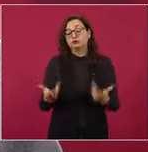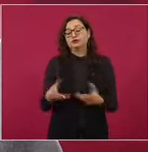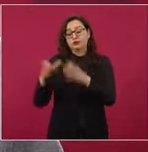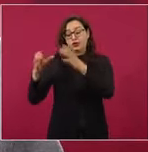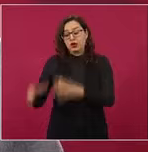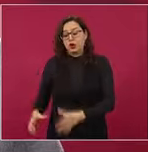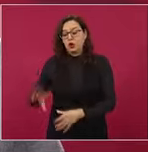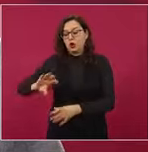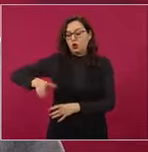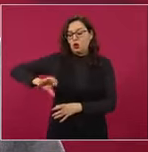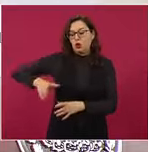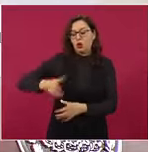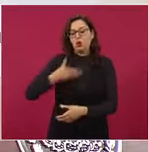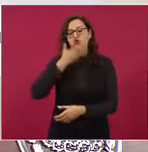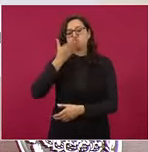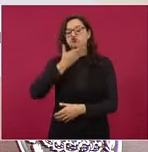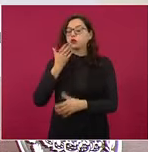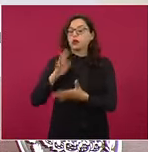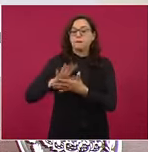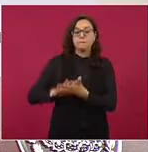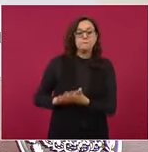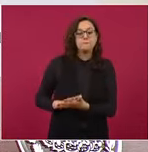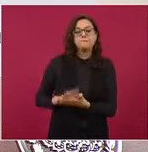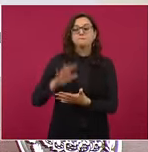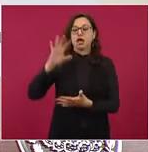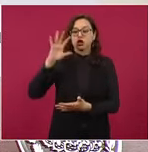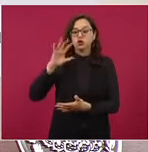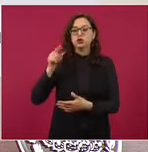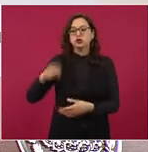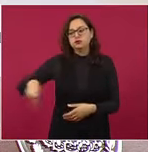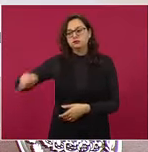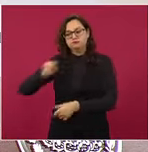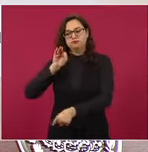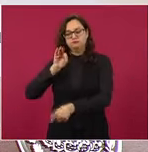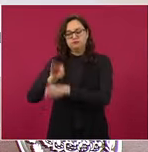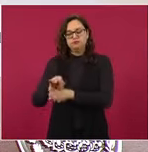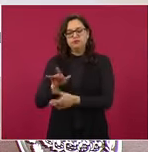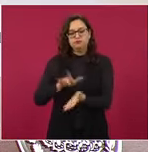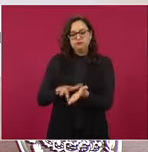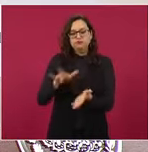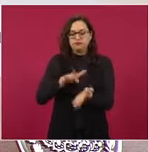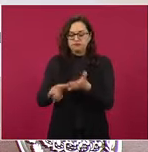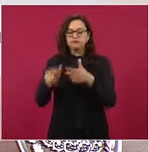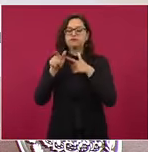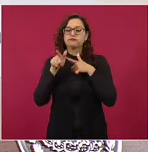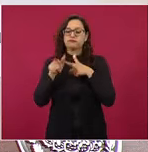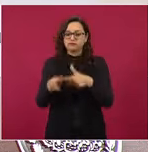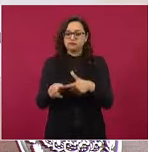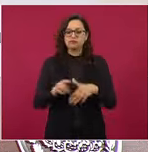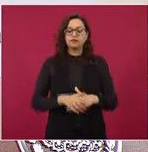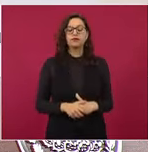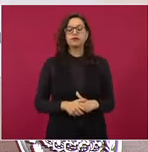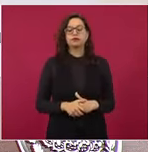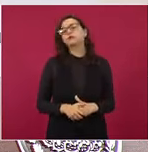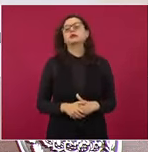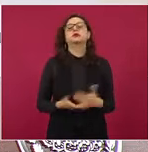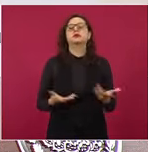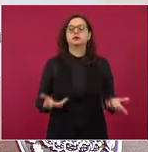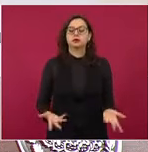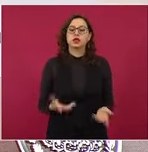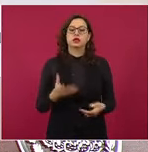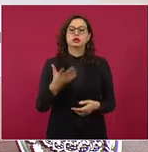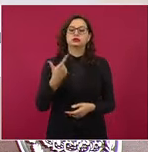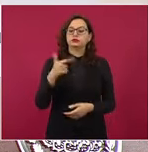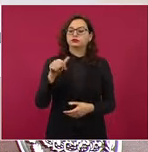de gas, que son las familias que más necesitan de este apoyo. Y seguimos encontrando expendedores de gas